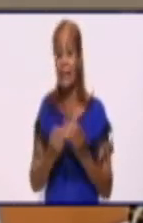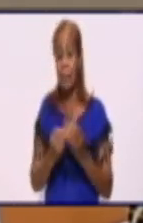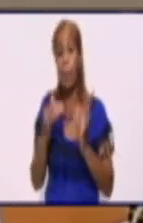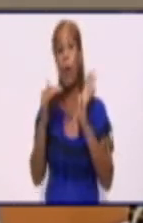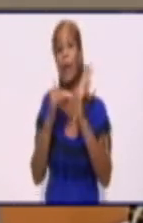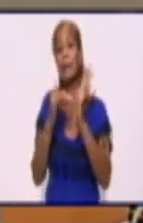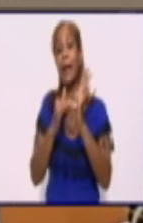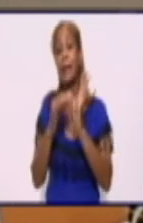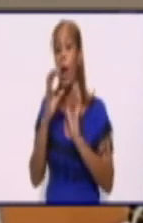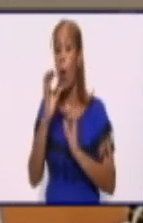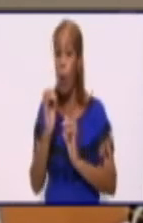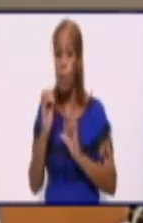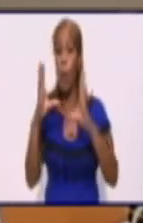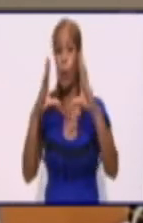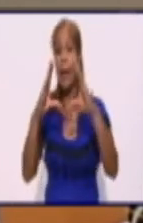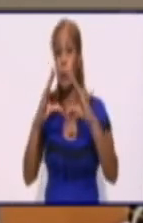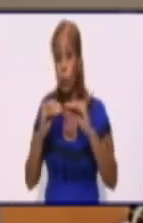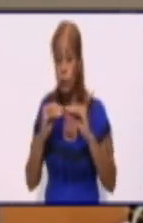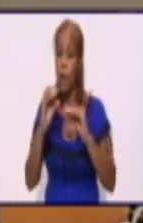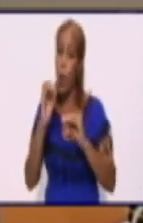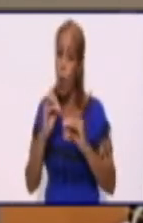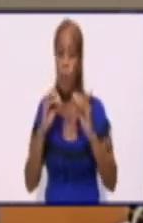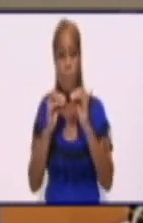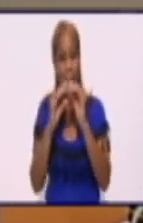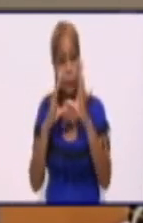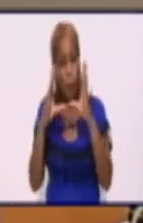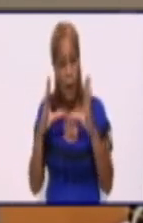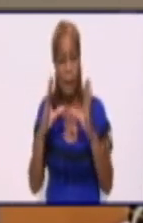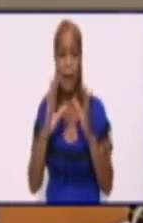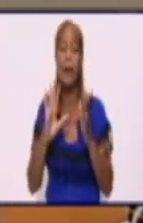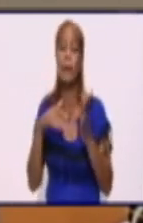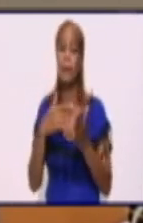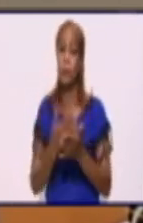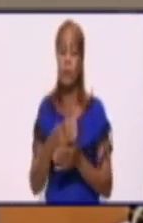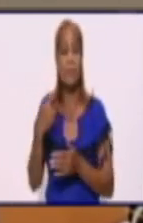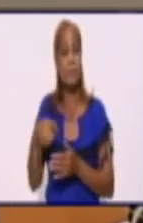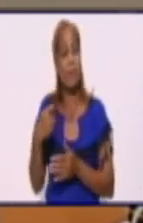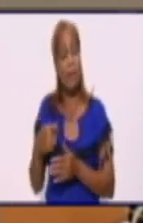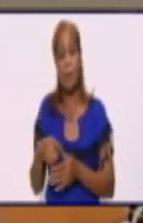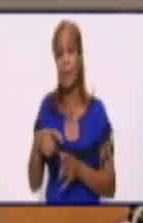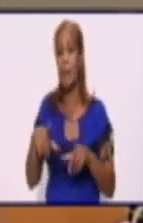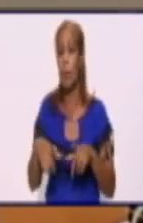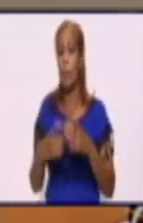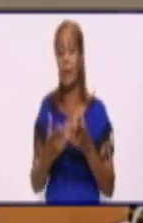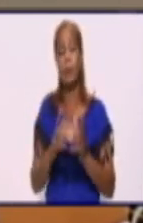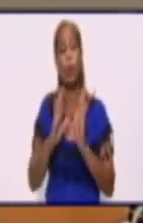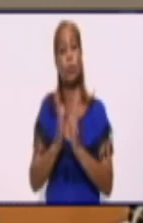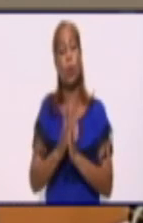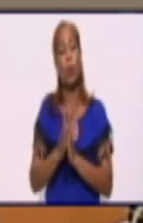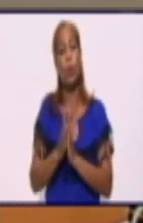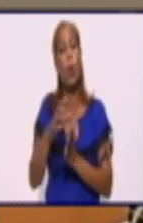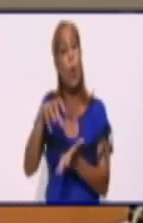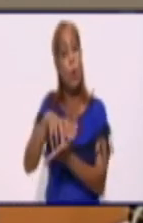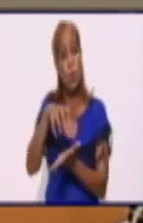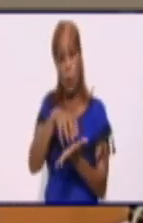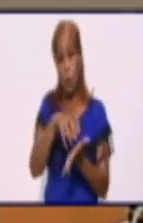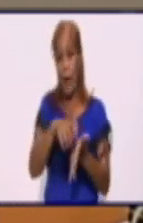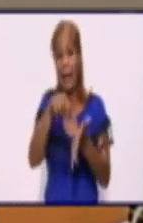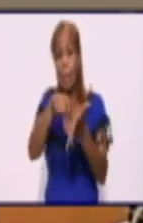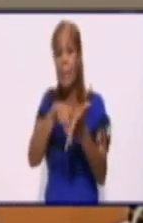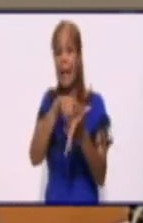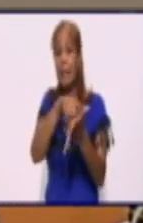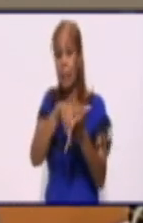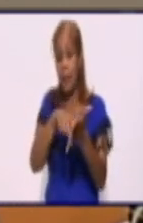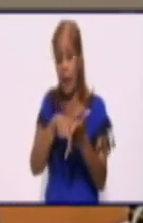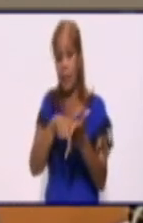es virtualmente imposible cumplir estrictamente con los bloques programados. Aquí se explicó muy bien por el especialista